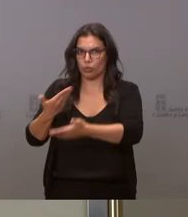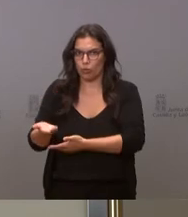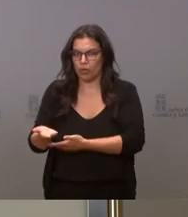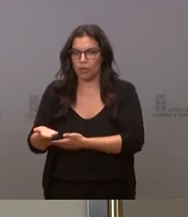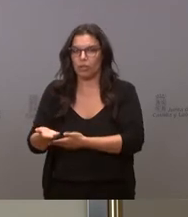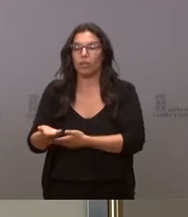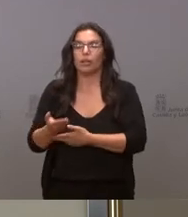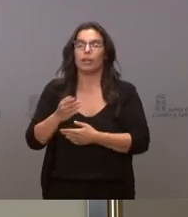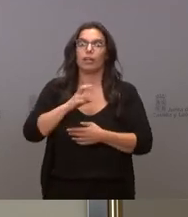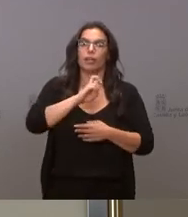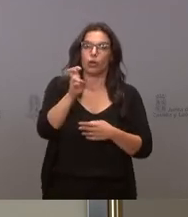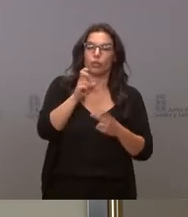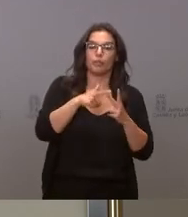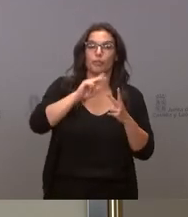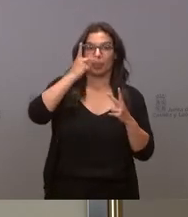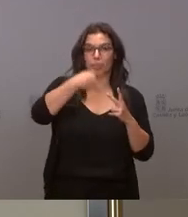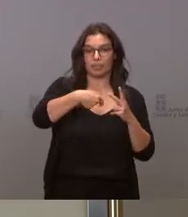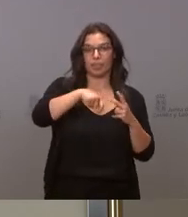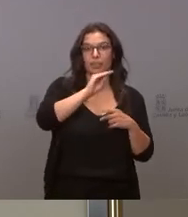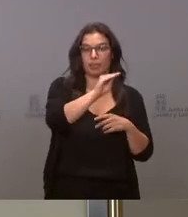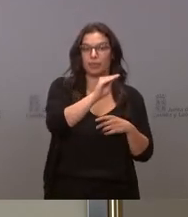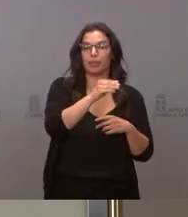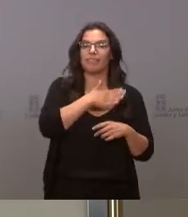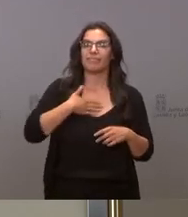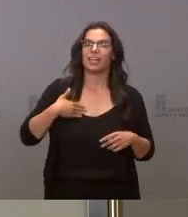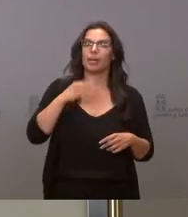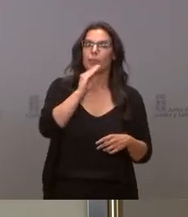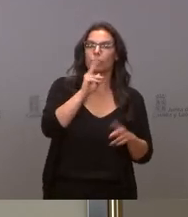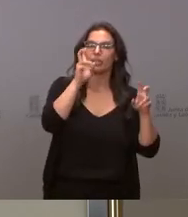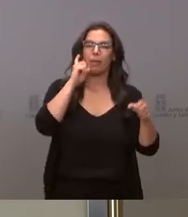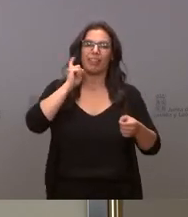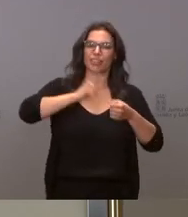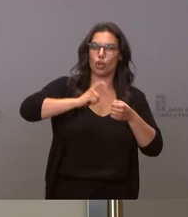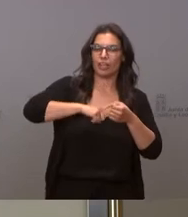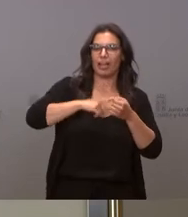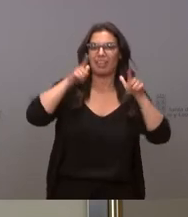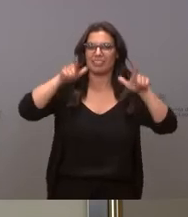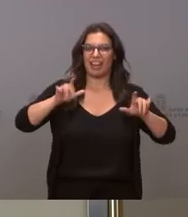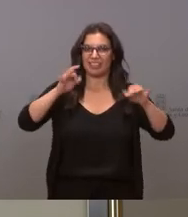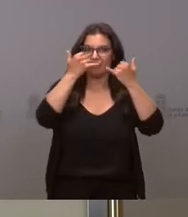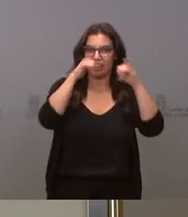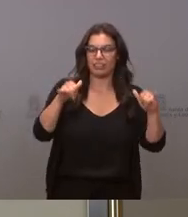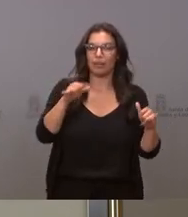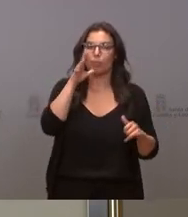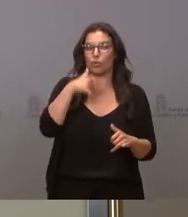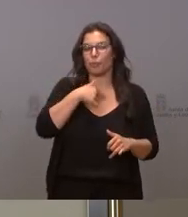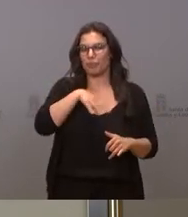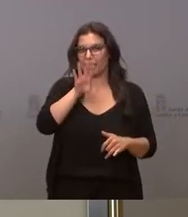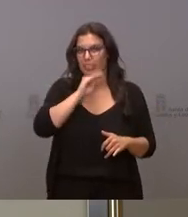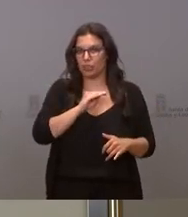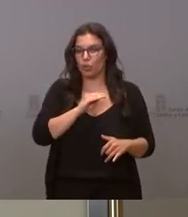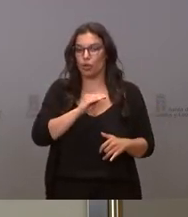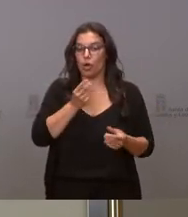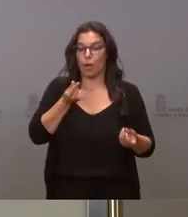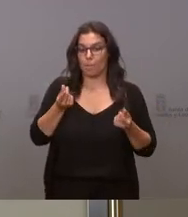y luego al vicepresidente quería preguntarle por las discotecas y salas de fiesta porque entiendo que el